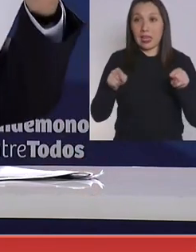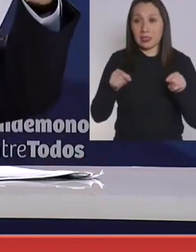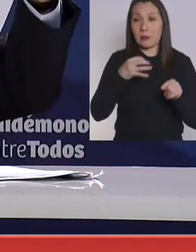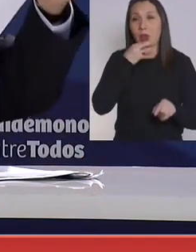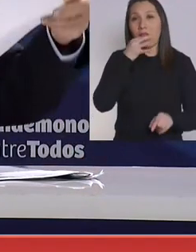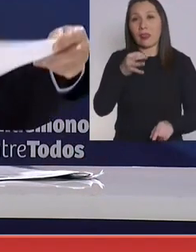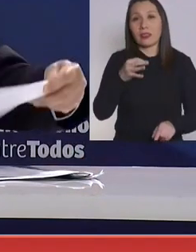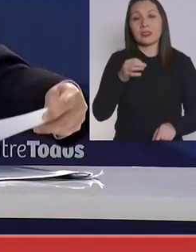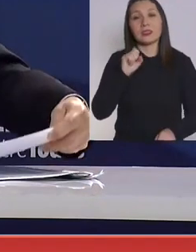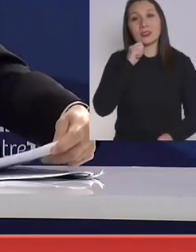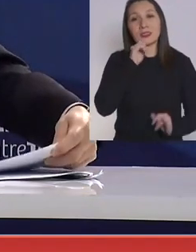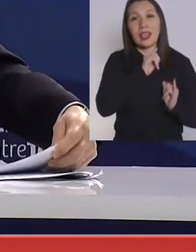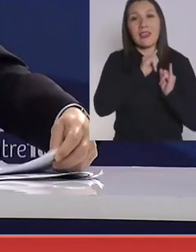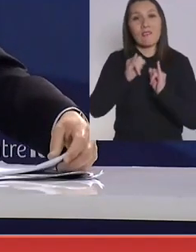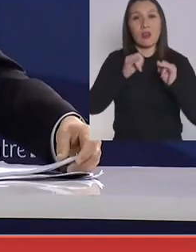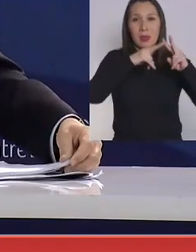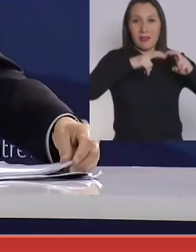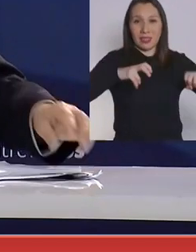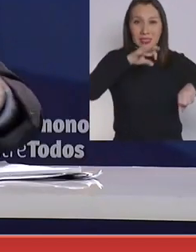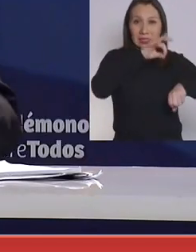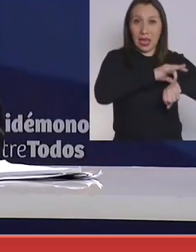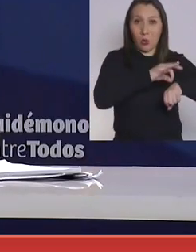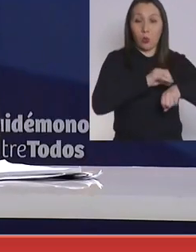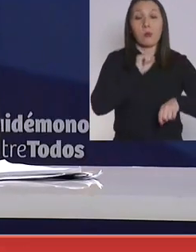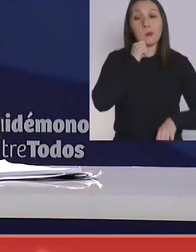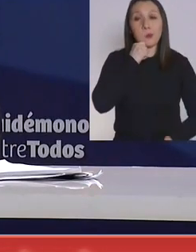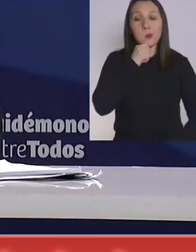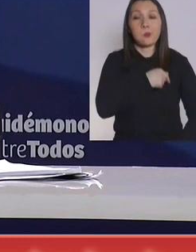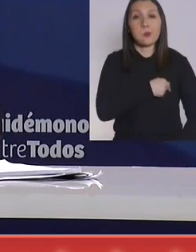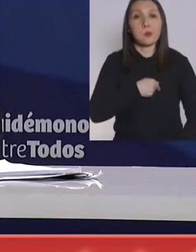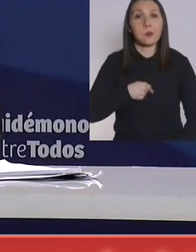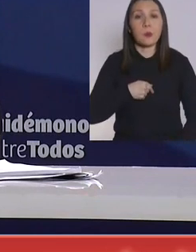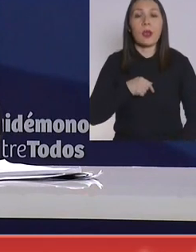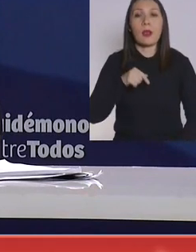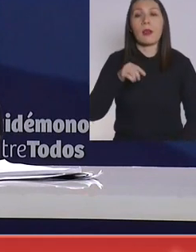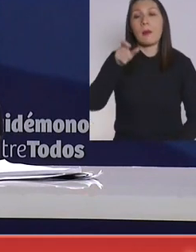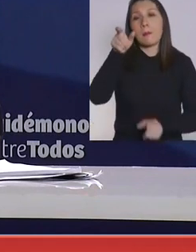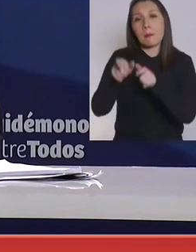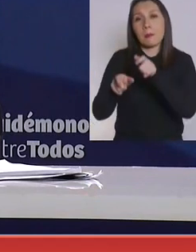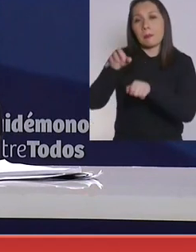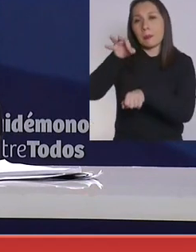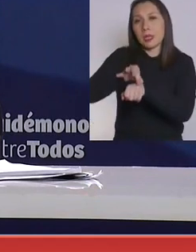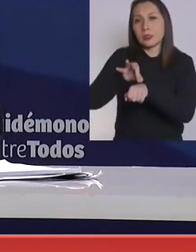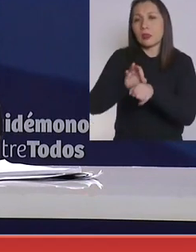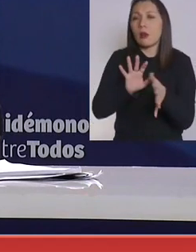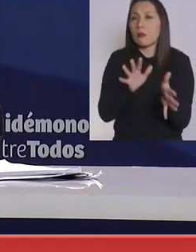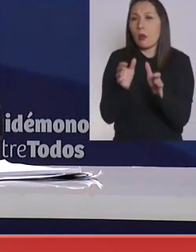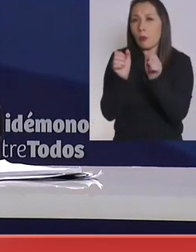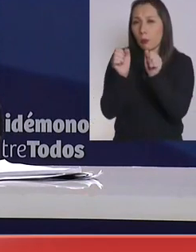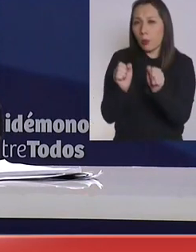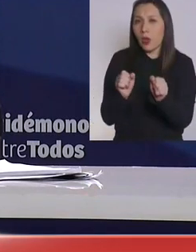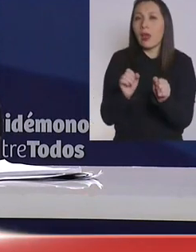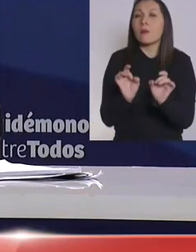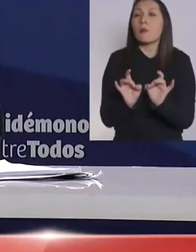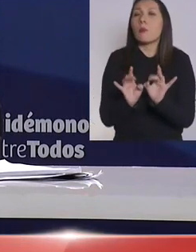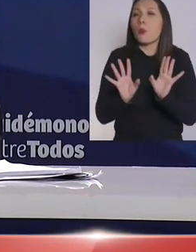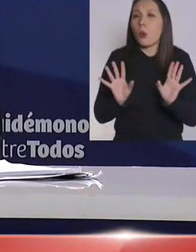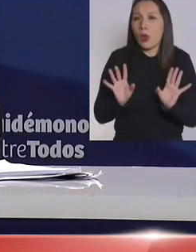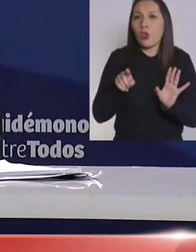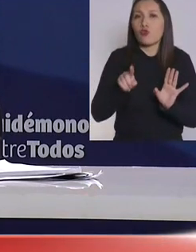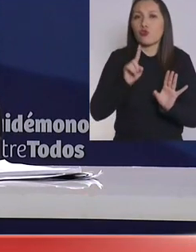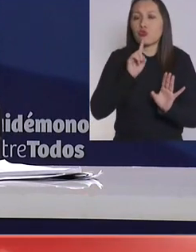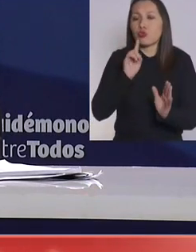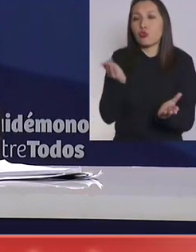lo que hemos llamado en el informe epidemiológico lo que hemos llamado los pacientes probables o posibles relacionados con